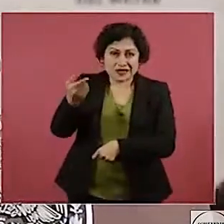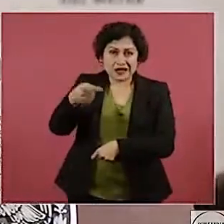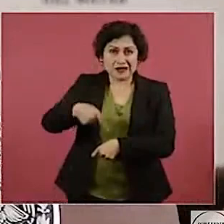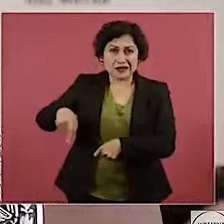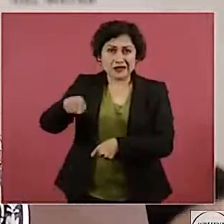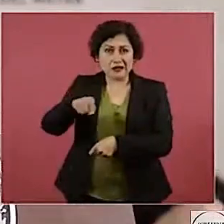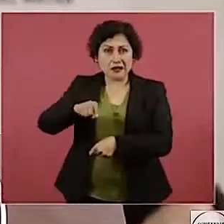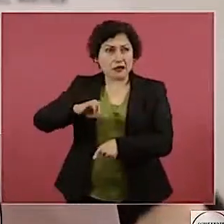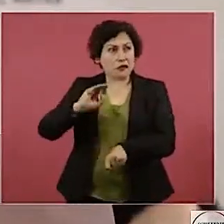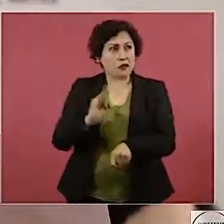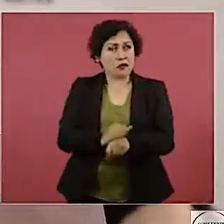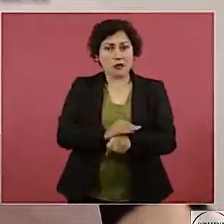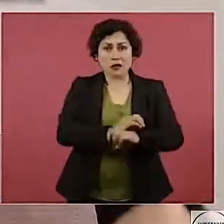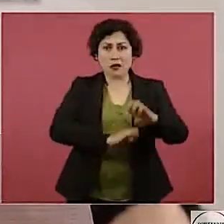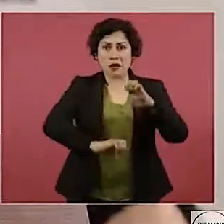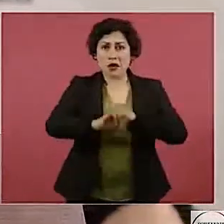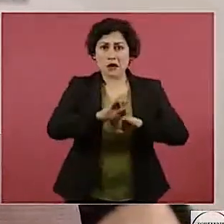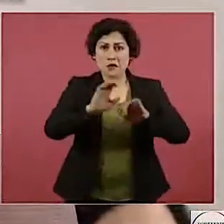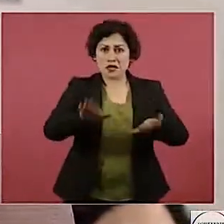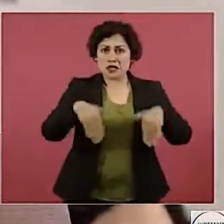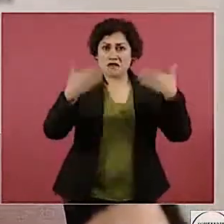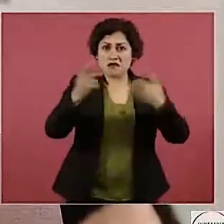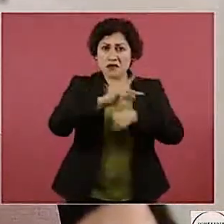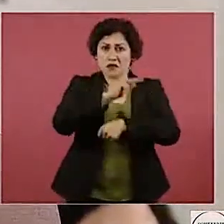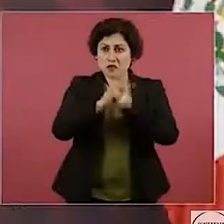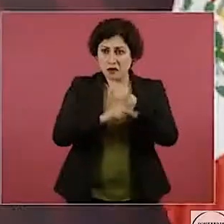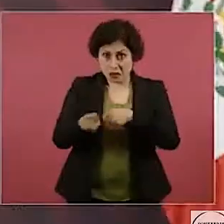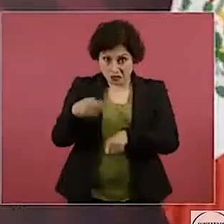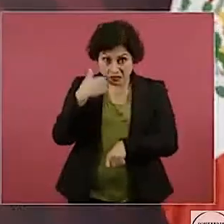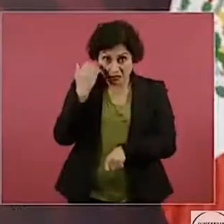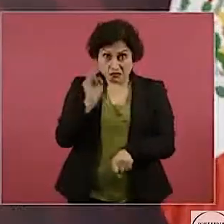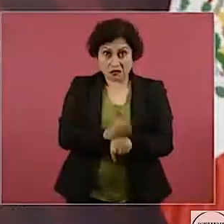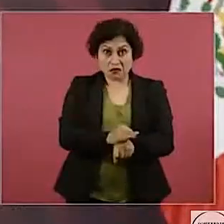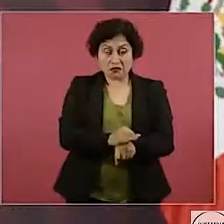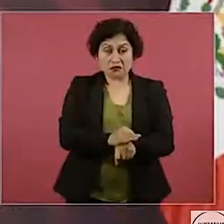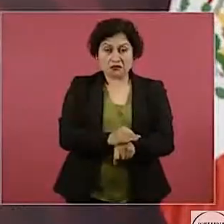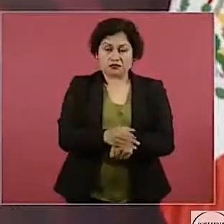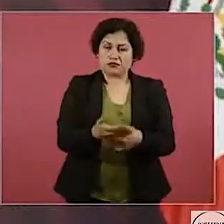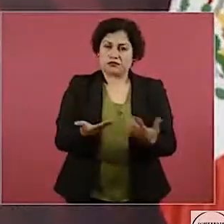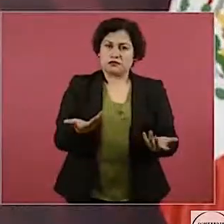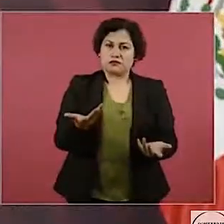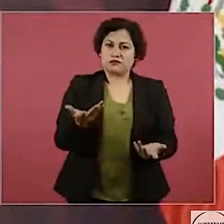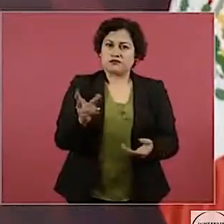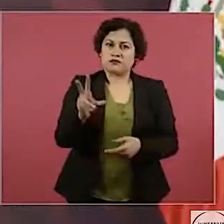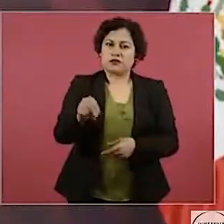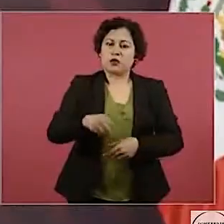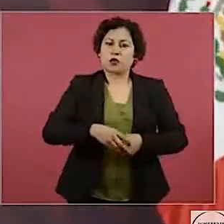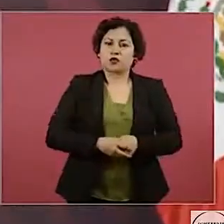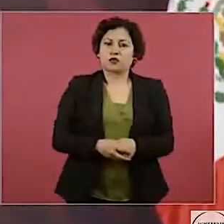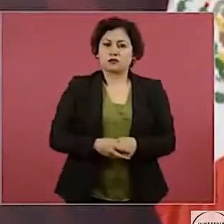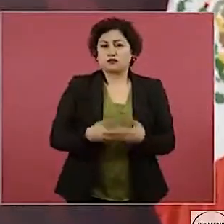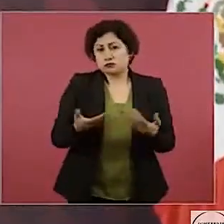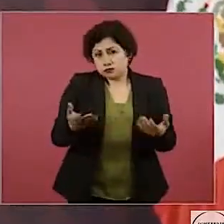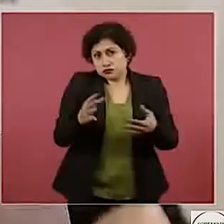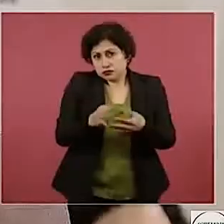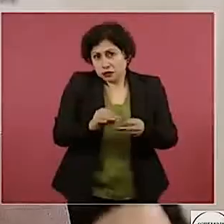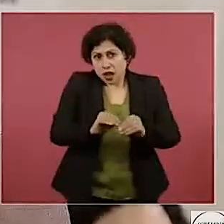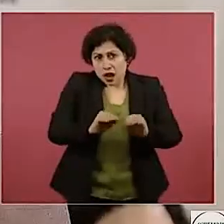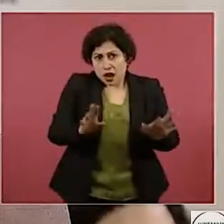de intereses extranjeros, para hablar, claro, ¿no?